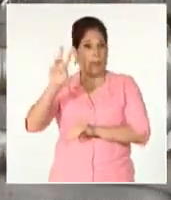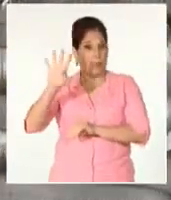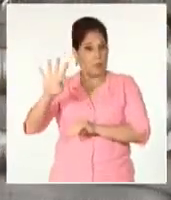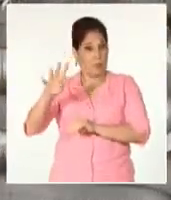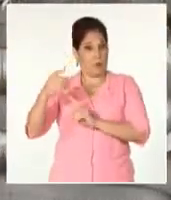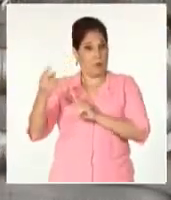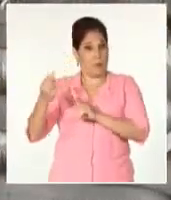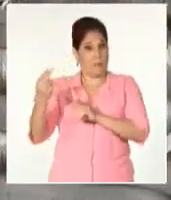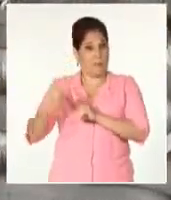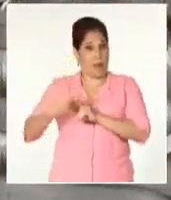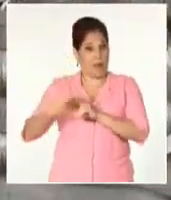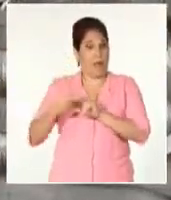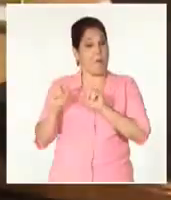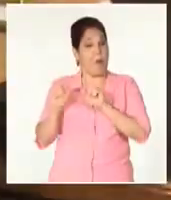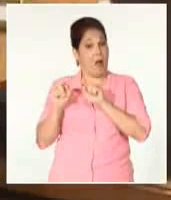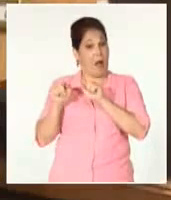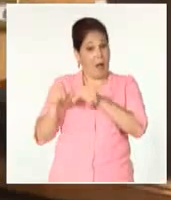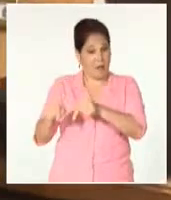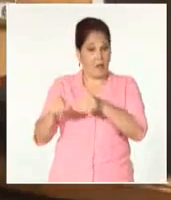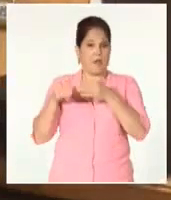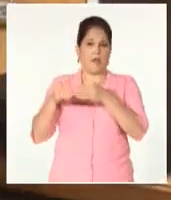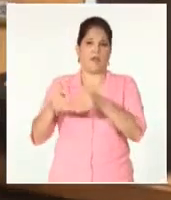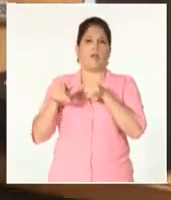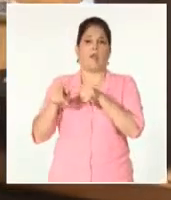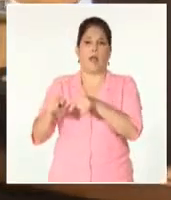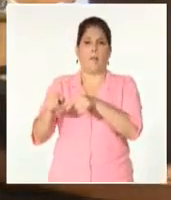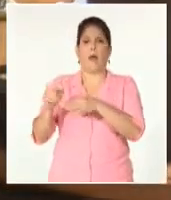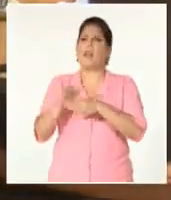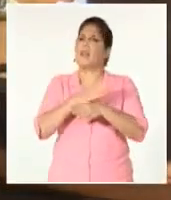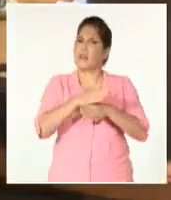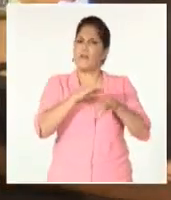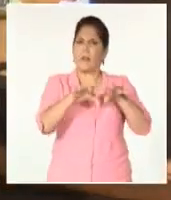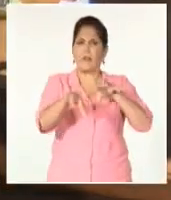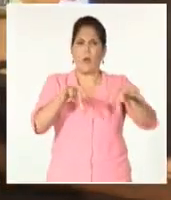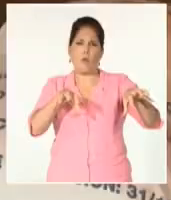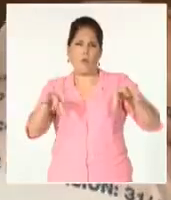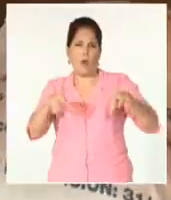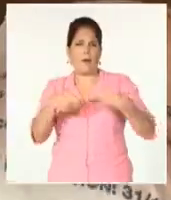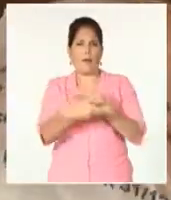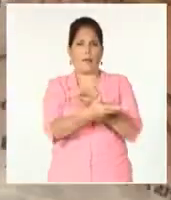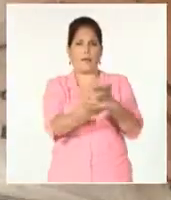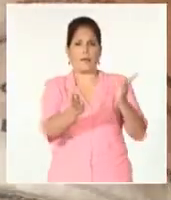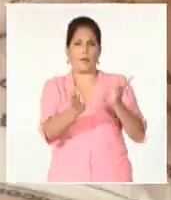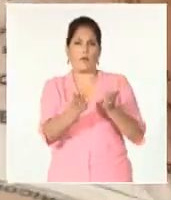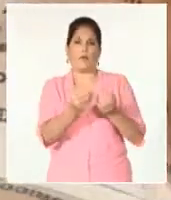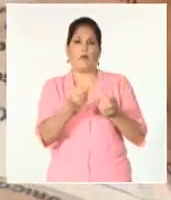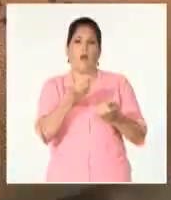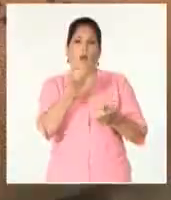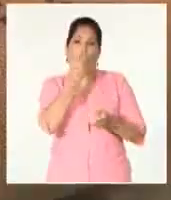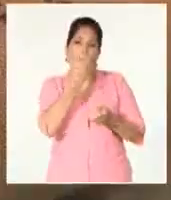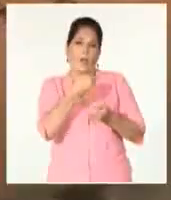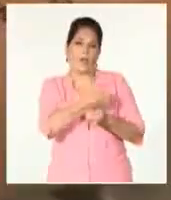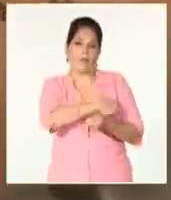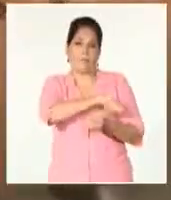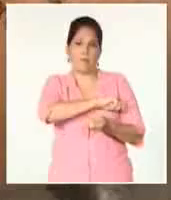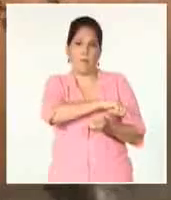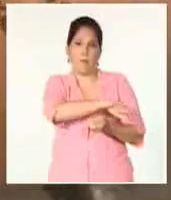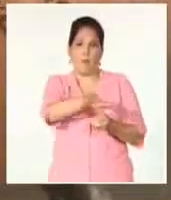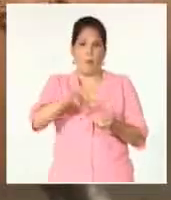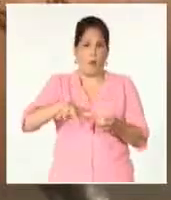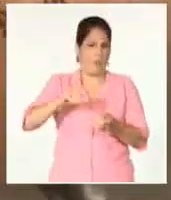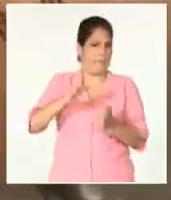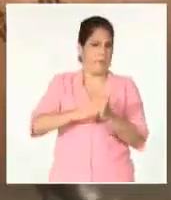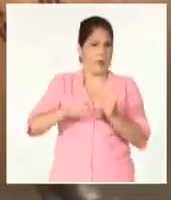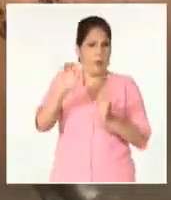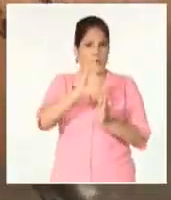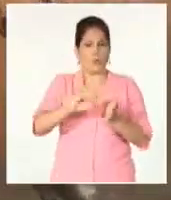representativo de lo que ocurre en Granma en los diferentes centros para la distribución de la canasta básica correspondiente al mes